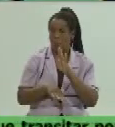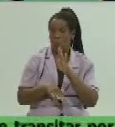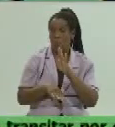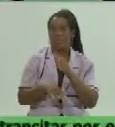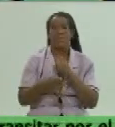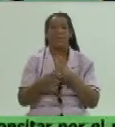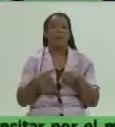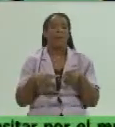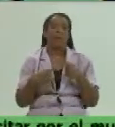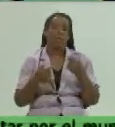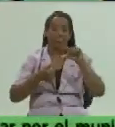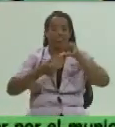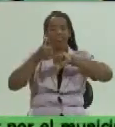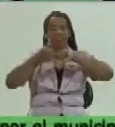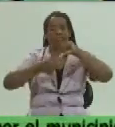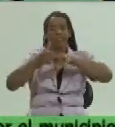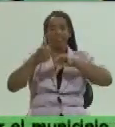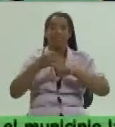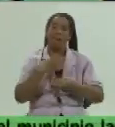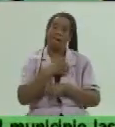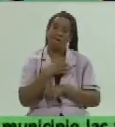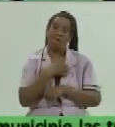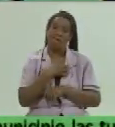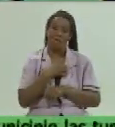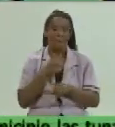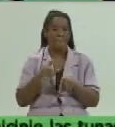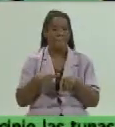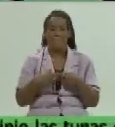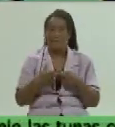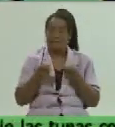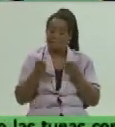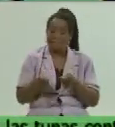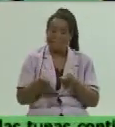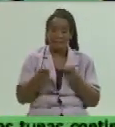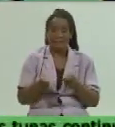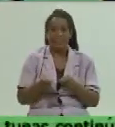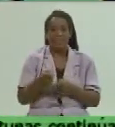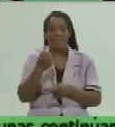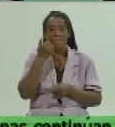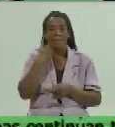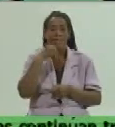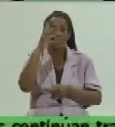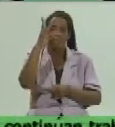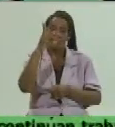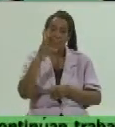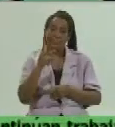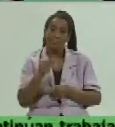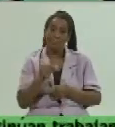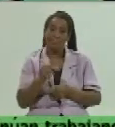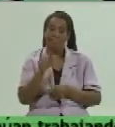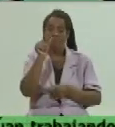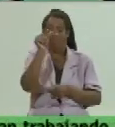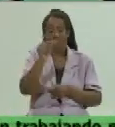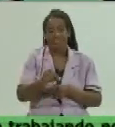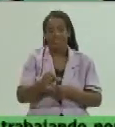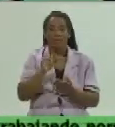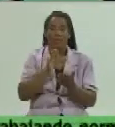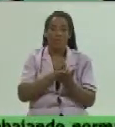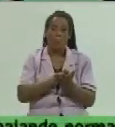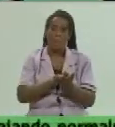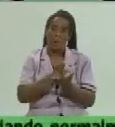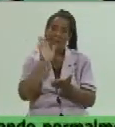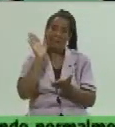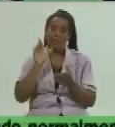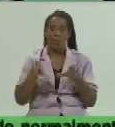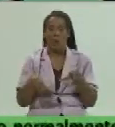comportamiento que se tiene, pero insisto, más que la tasa, es el caso. Y más que la tasa, es el comprometernos a